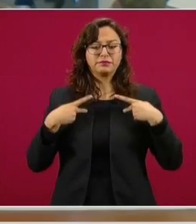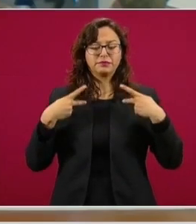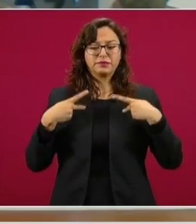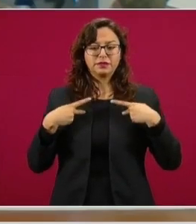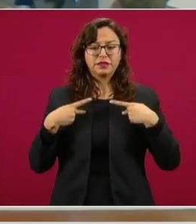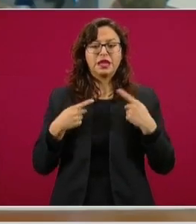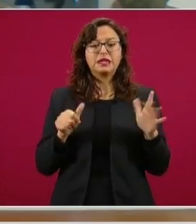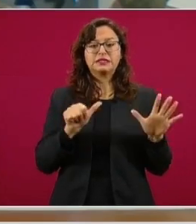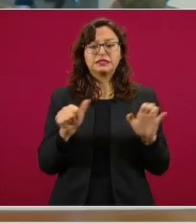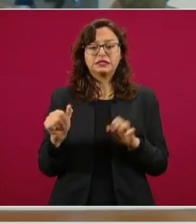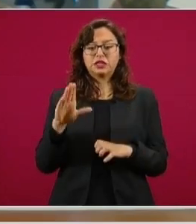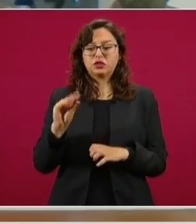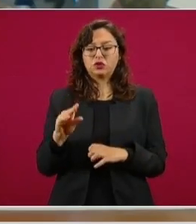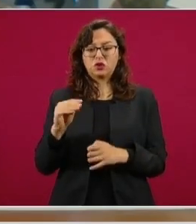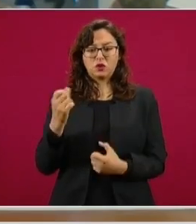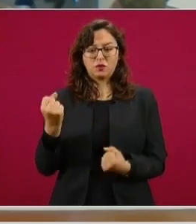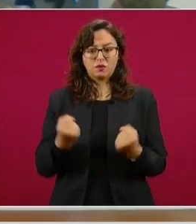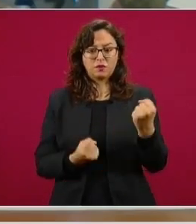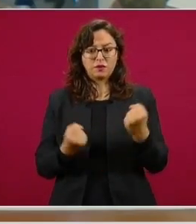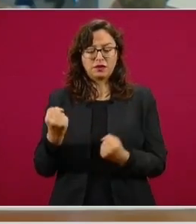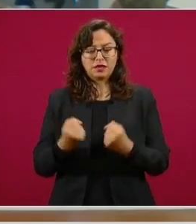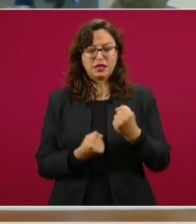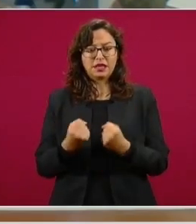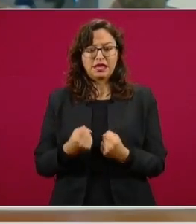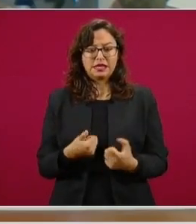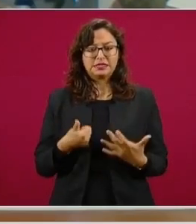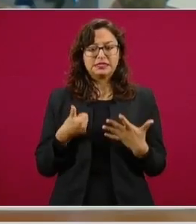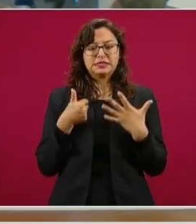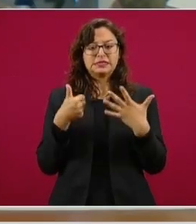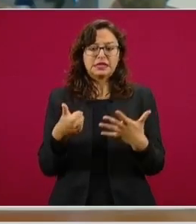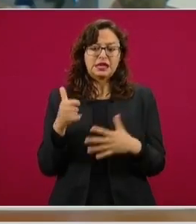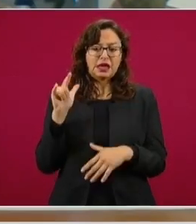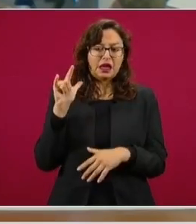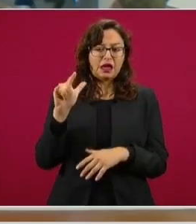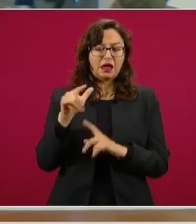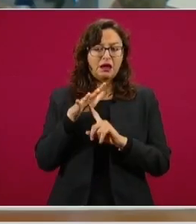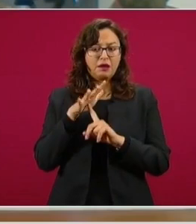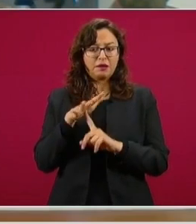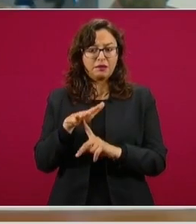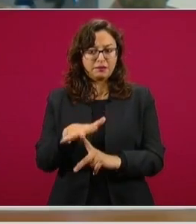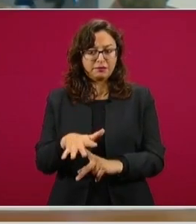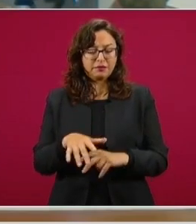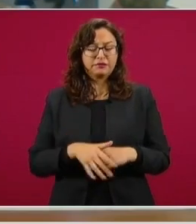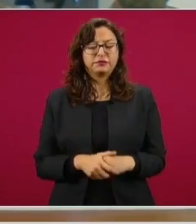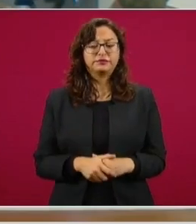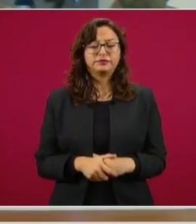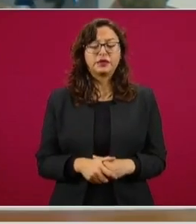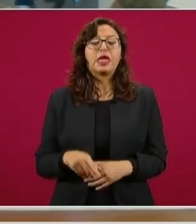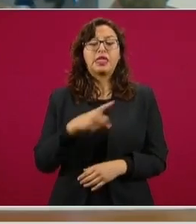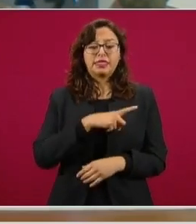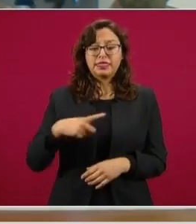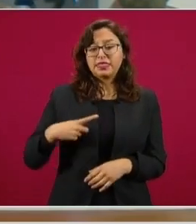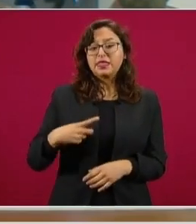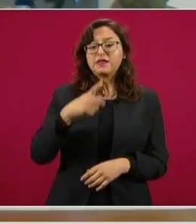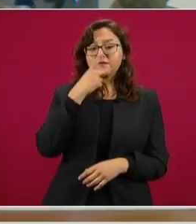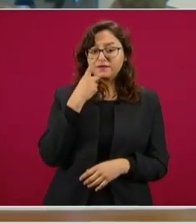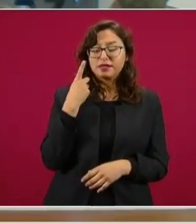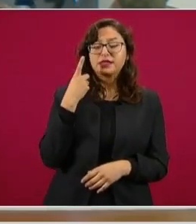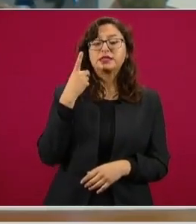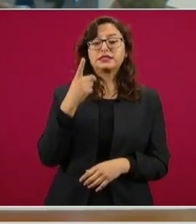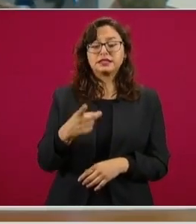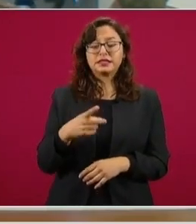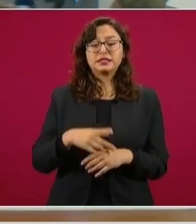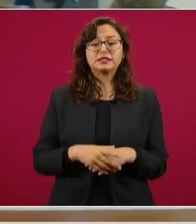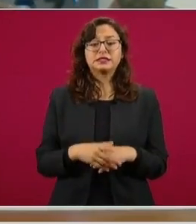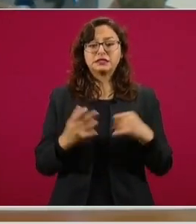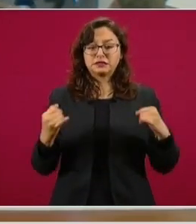vehículos y 6 aeronaves. Cabe resaltar, señor presidente, que las instituciones federales